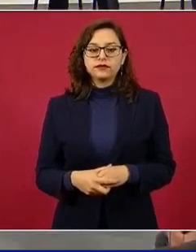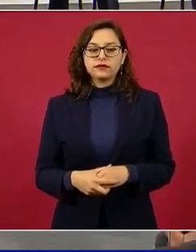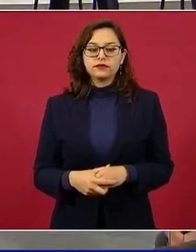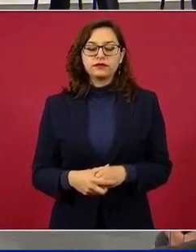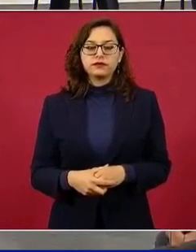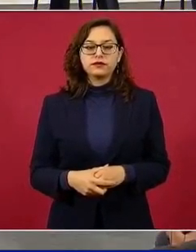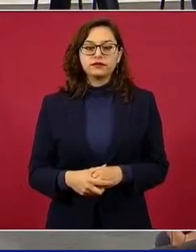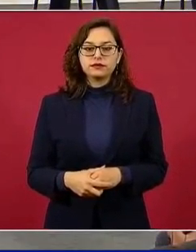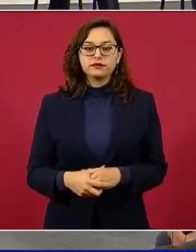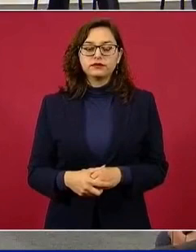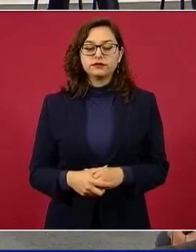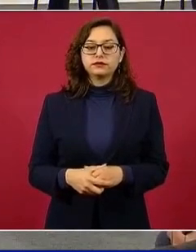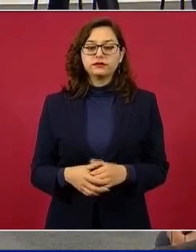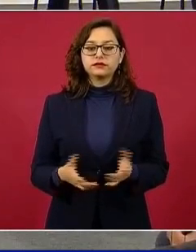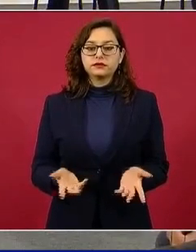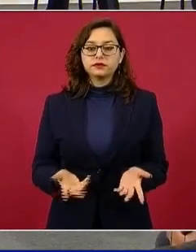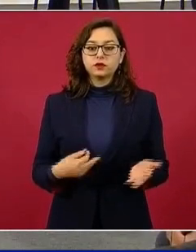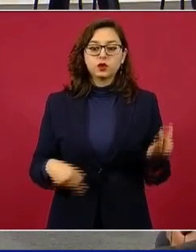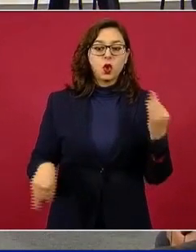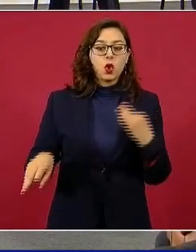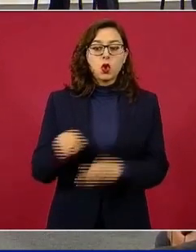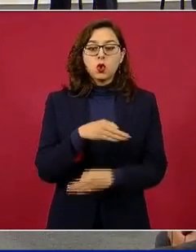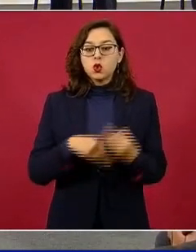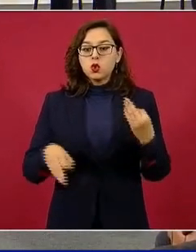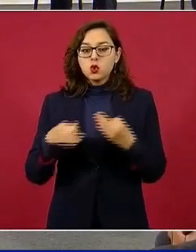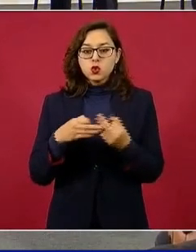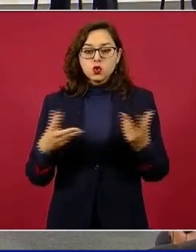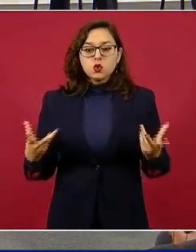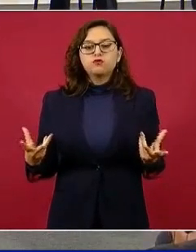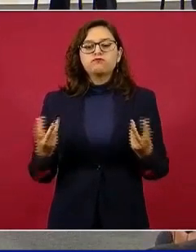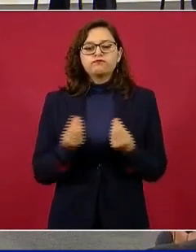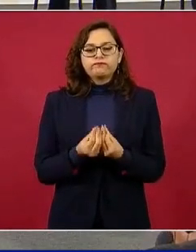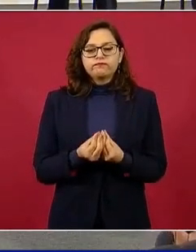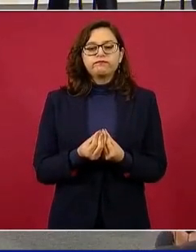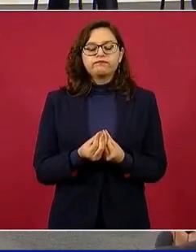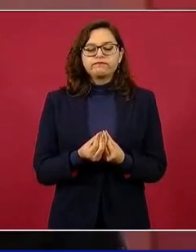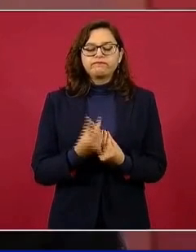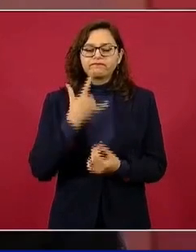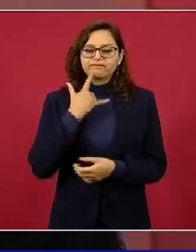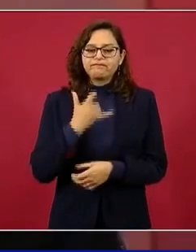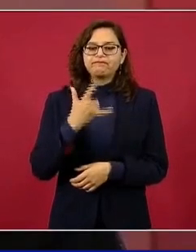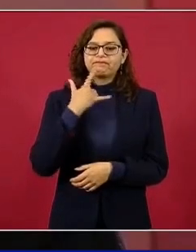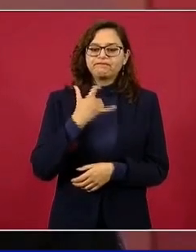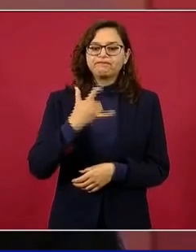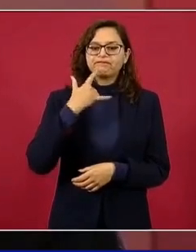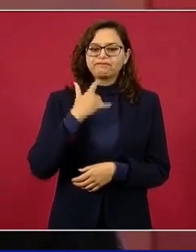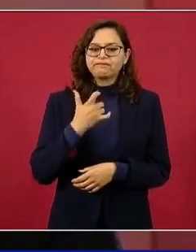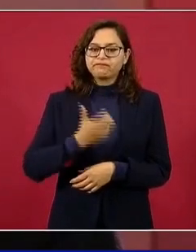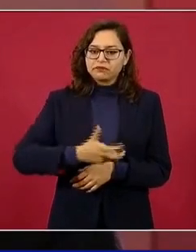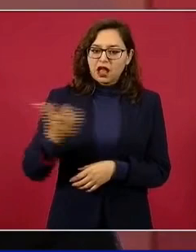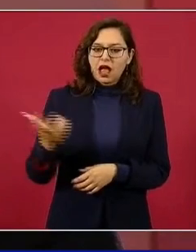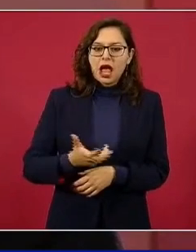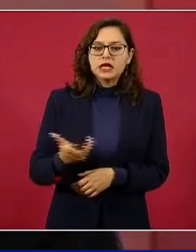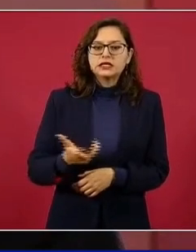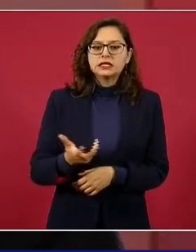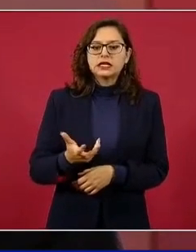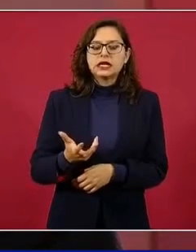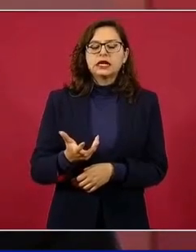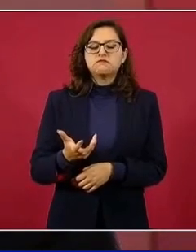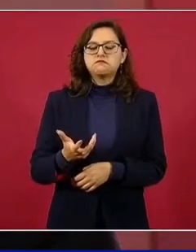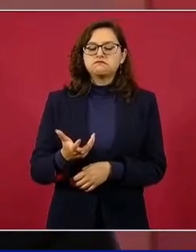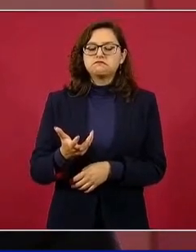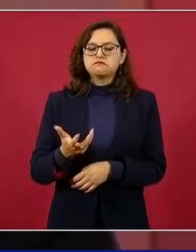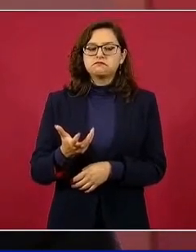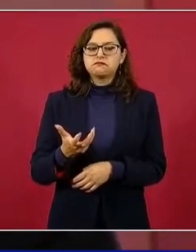todos estemos actuando, respetando